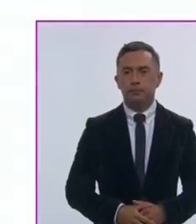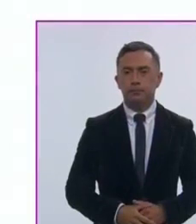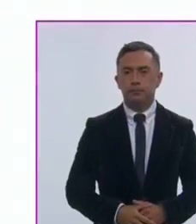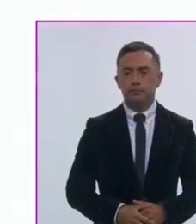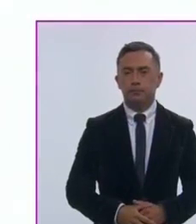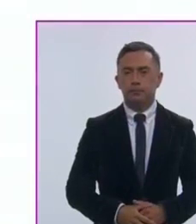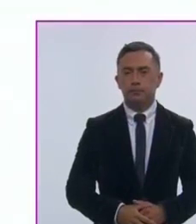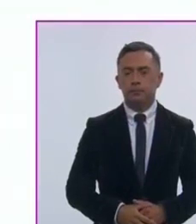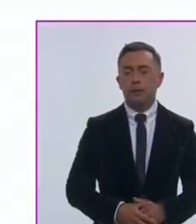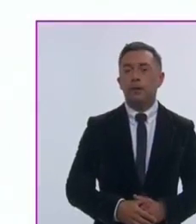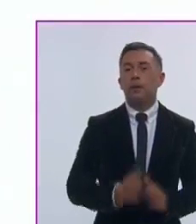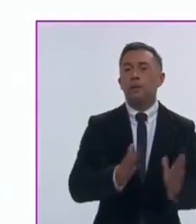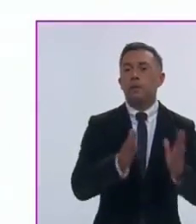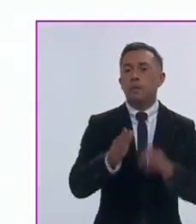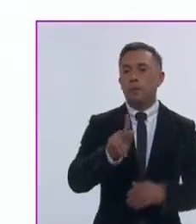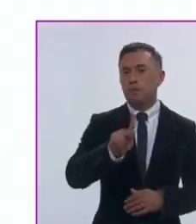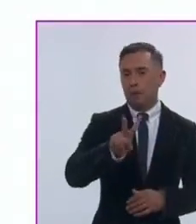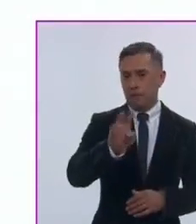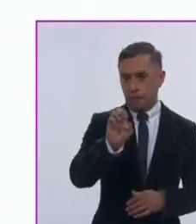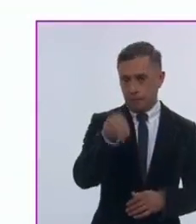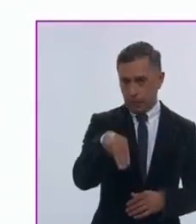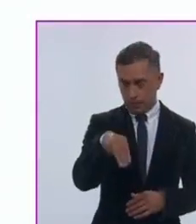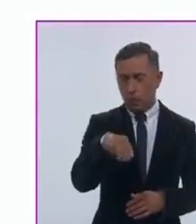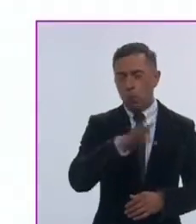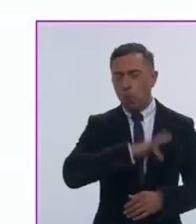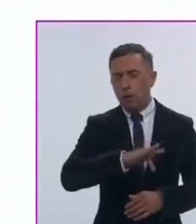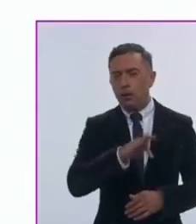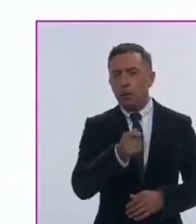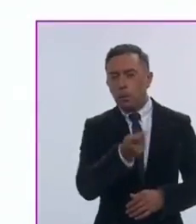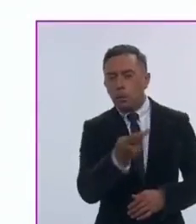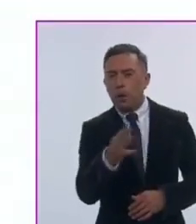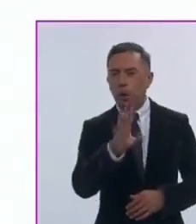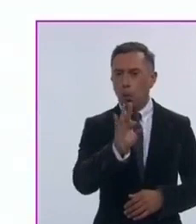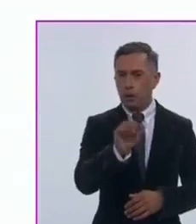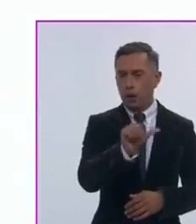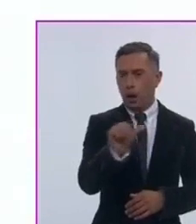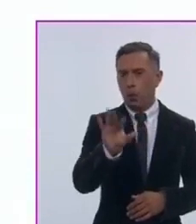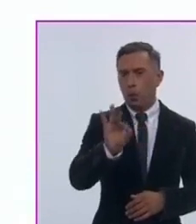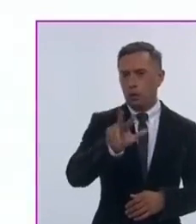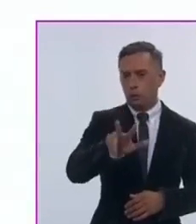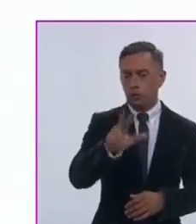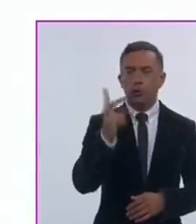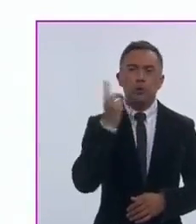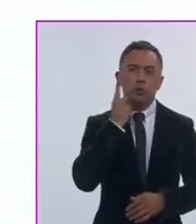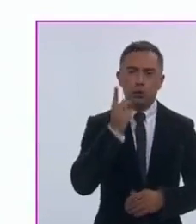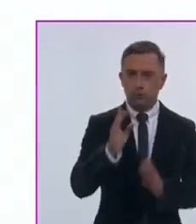Partido Verde Ecologista de México, entre 40 y 48 diputaciones.